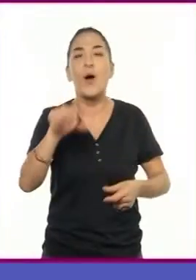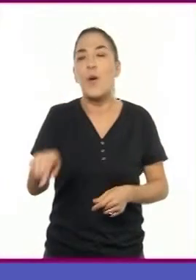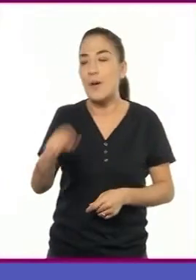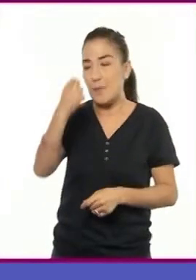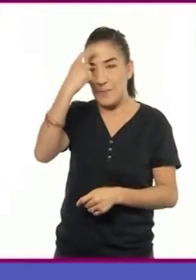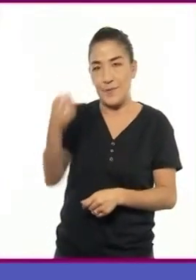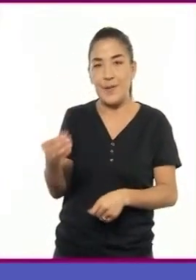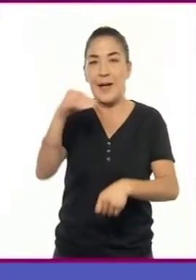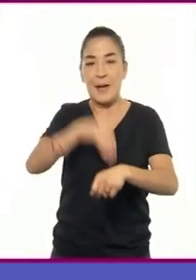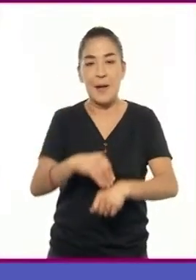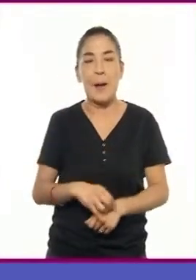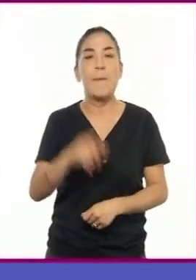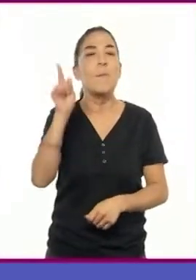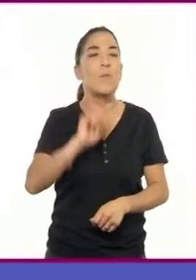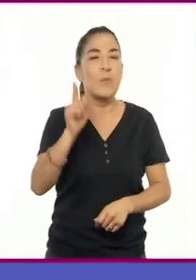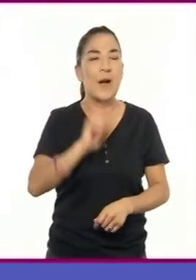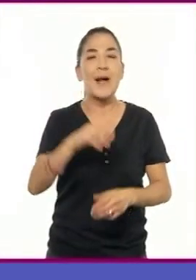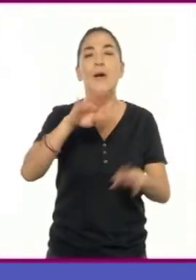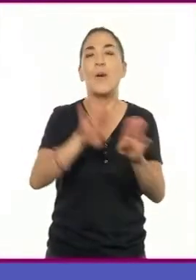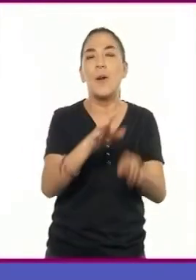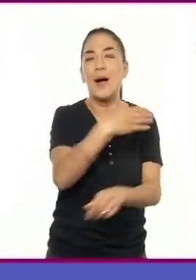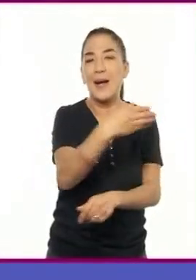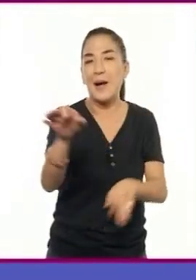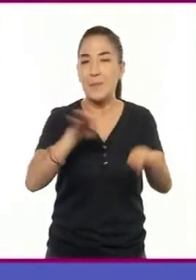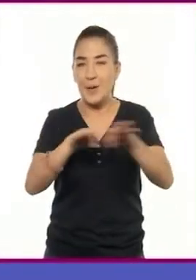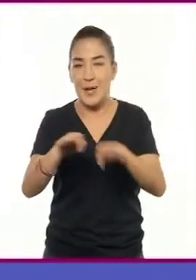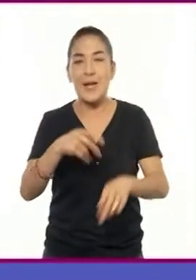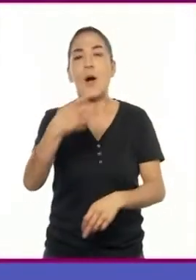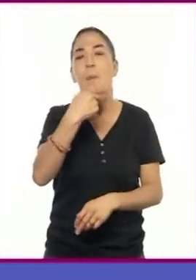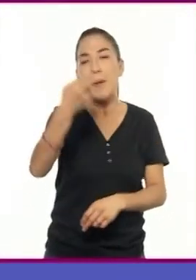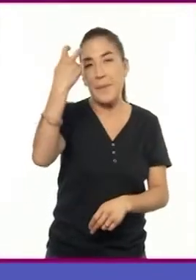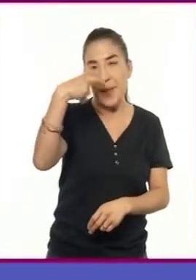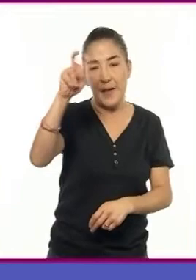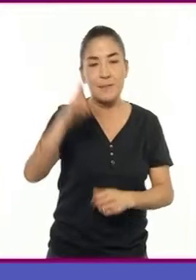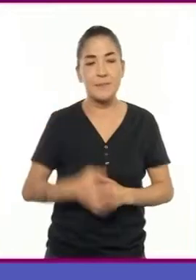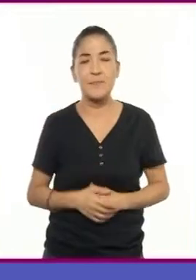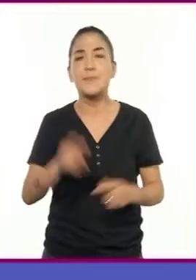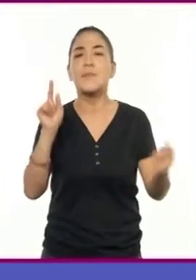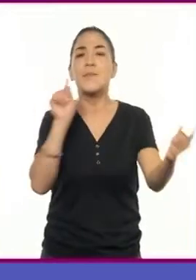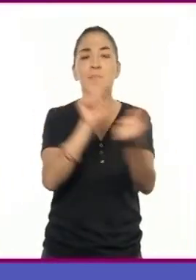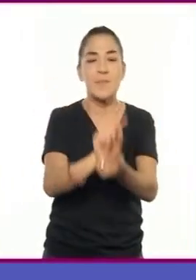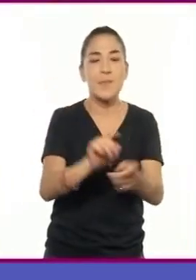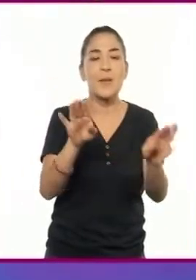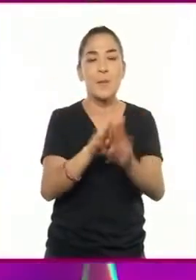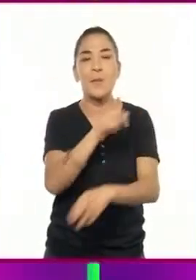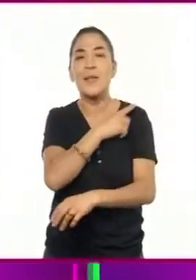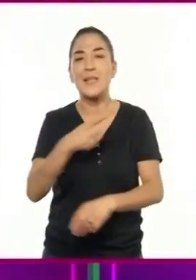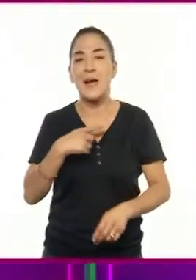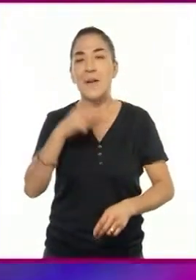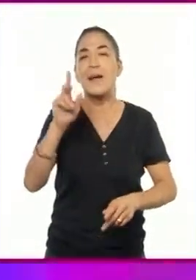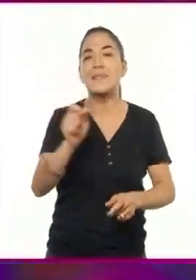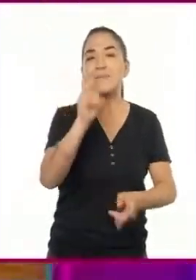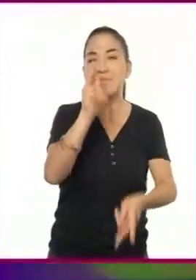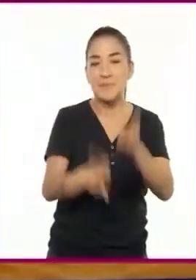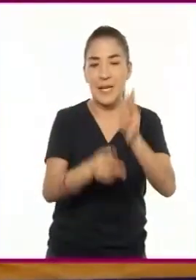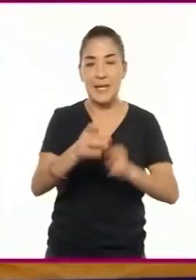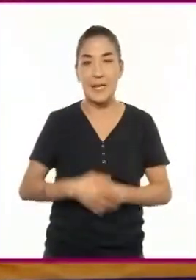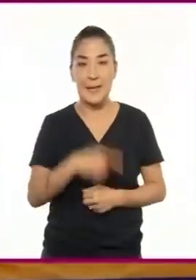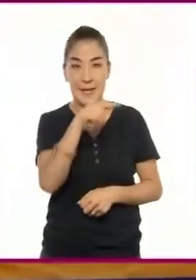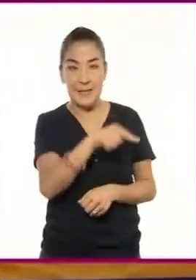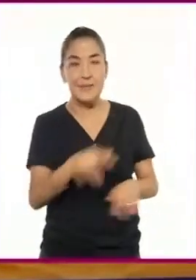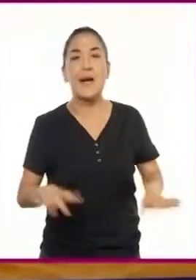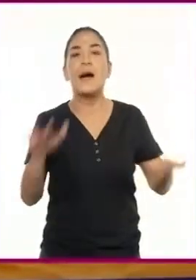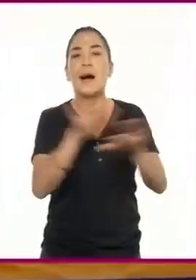campesina y el viajero. Y las acotaciones describen lo que el actor debe proyectar. Con estos cambios ya se va